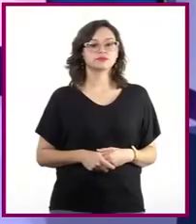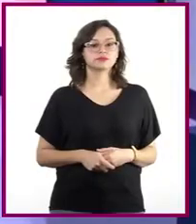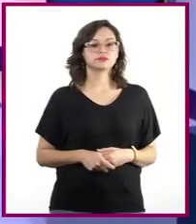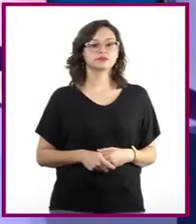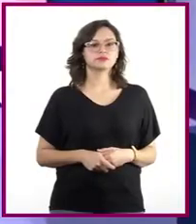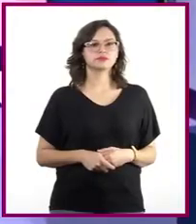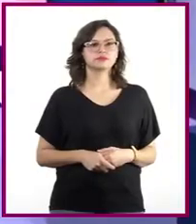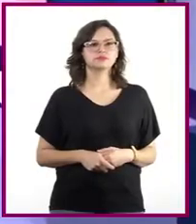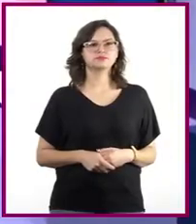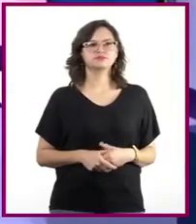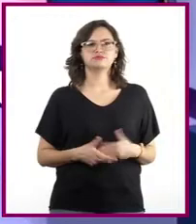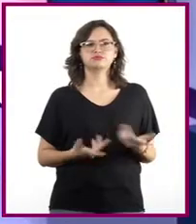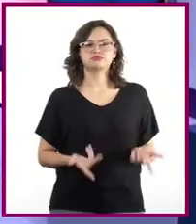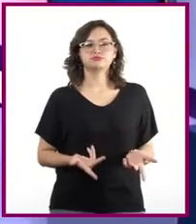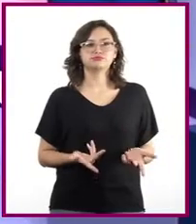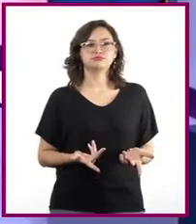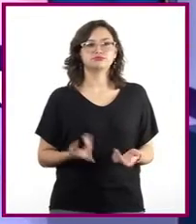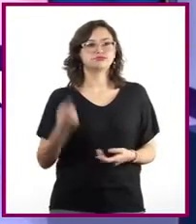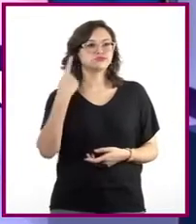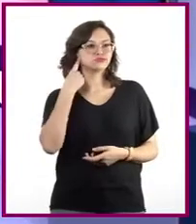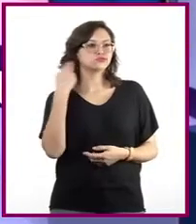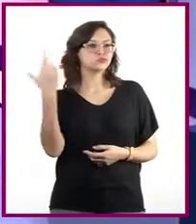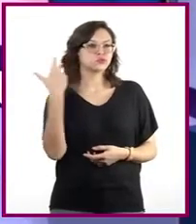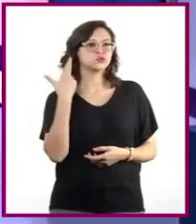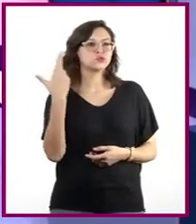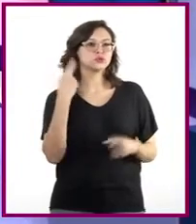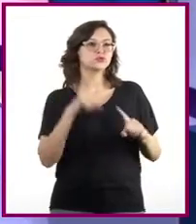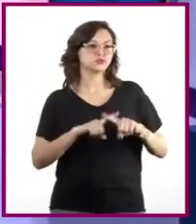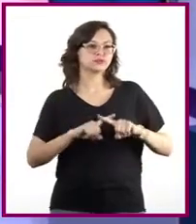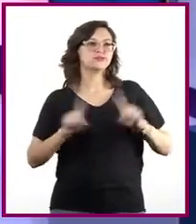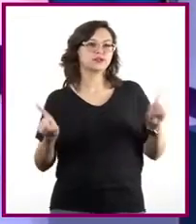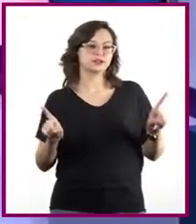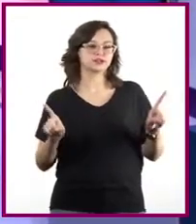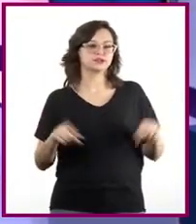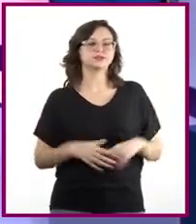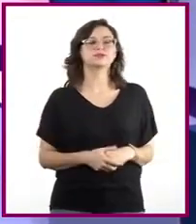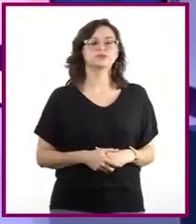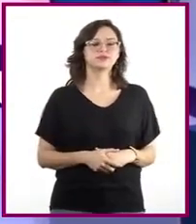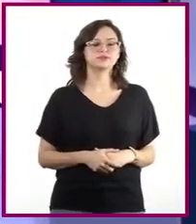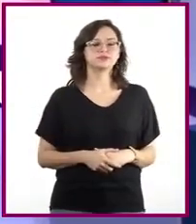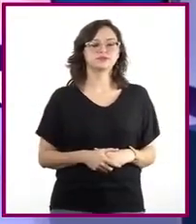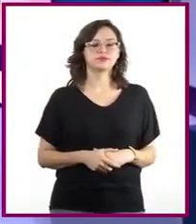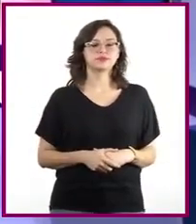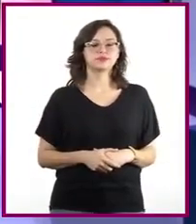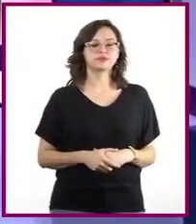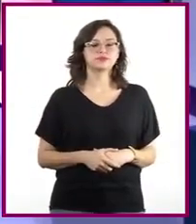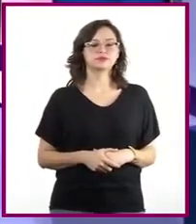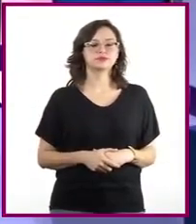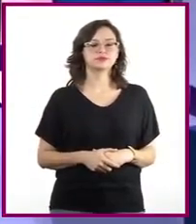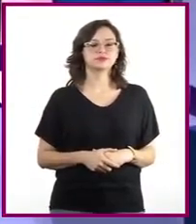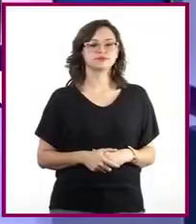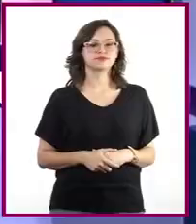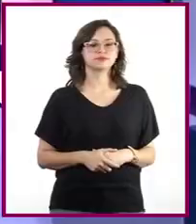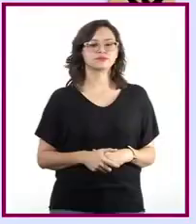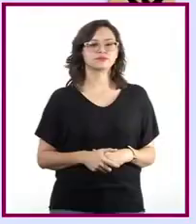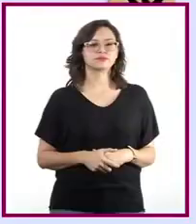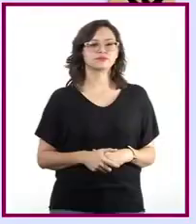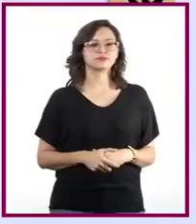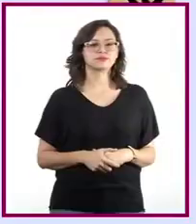¿Con qué cuchara se produce un sonido más brillante? ¿Y con cuál cuchara un sonido más opaco?